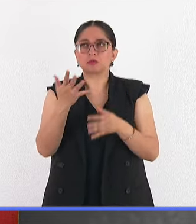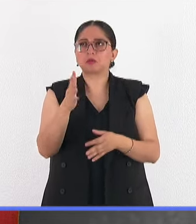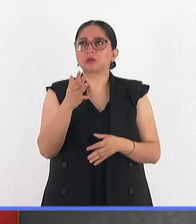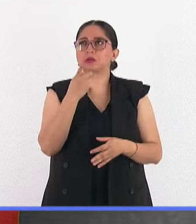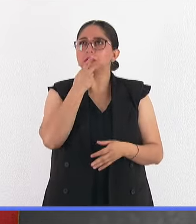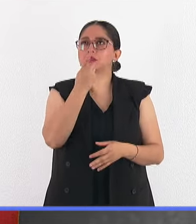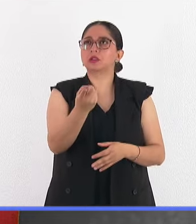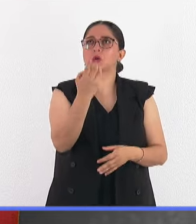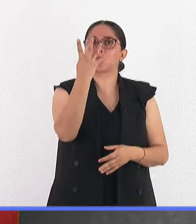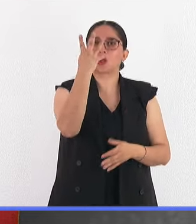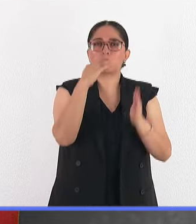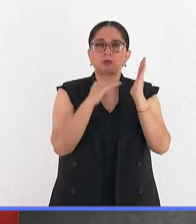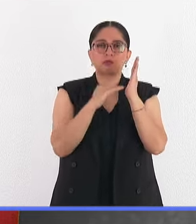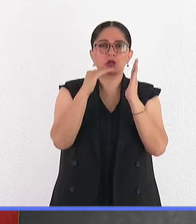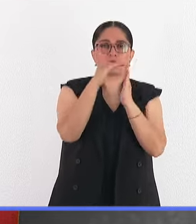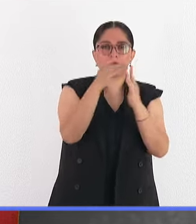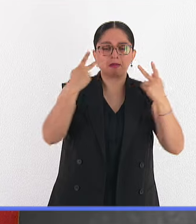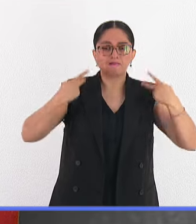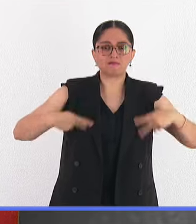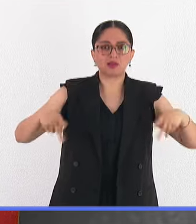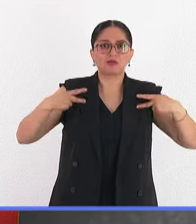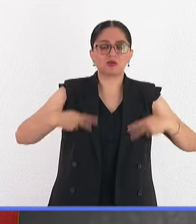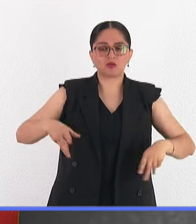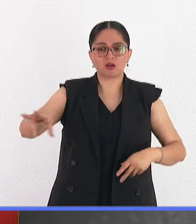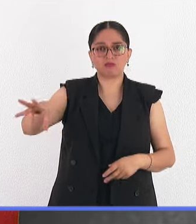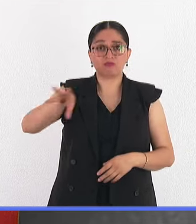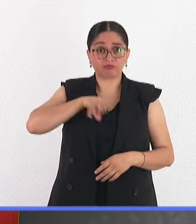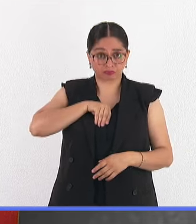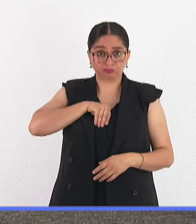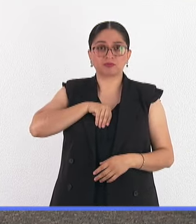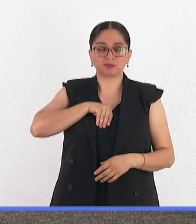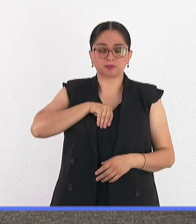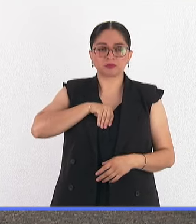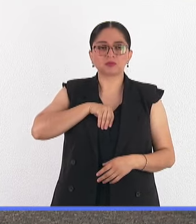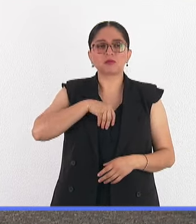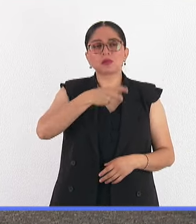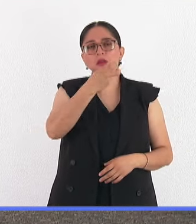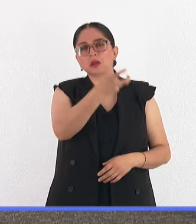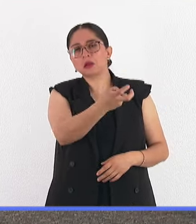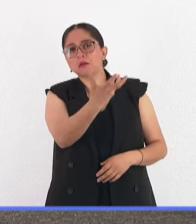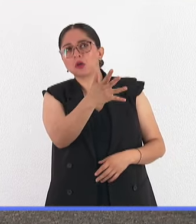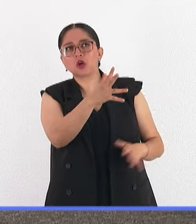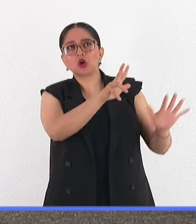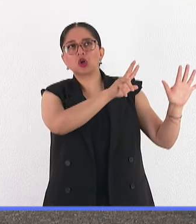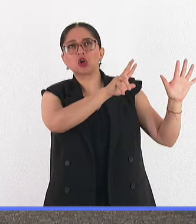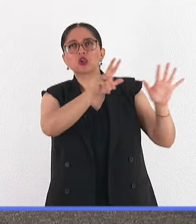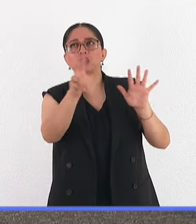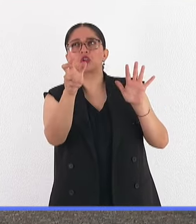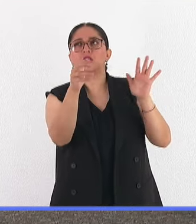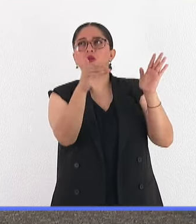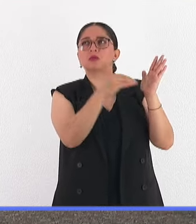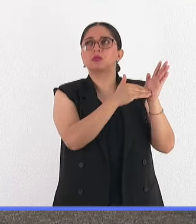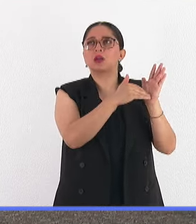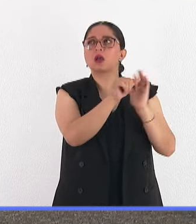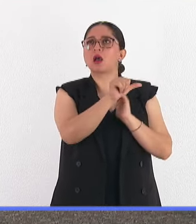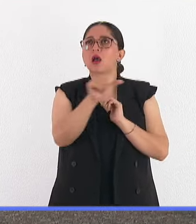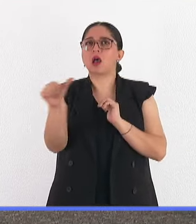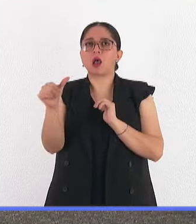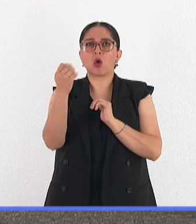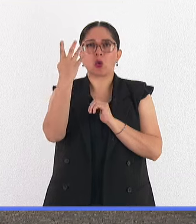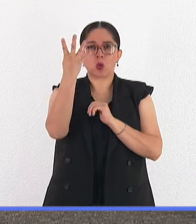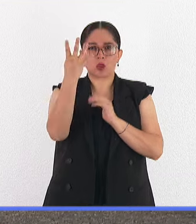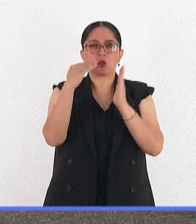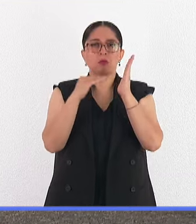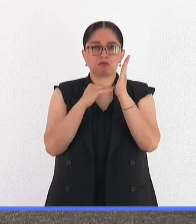de personas infectadas, ¿no? Entonces, el dato va de 800 mil a 4 millones que